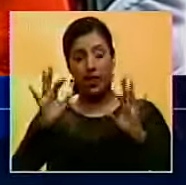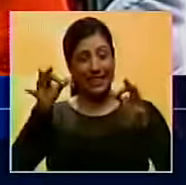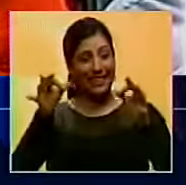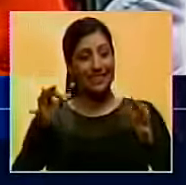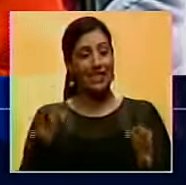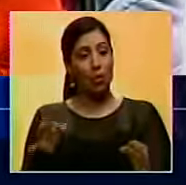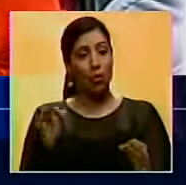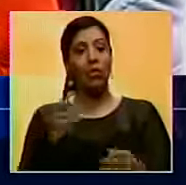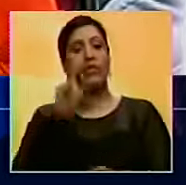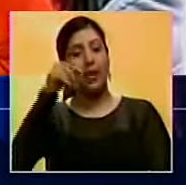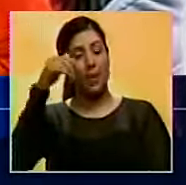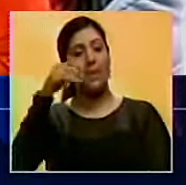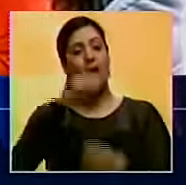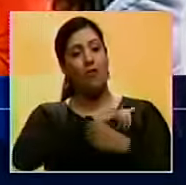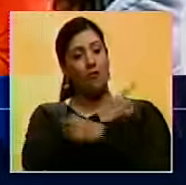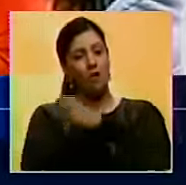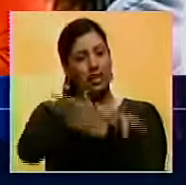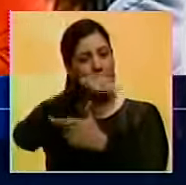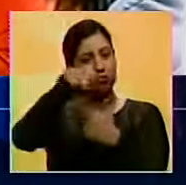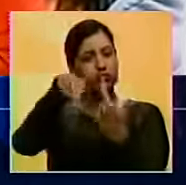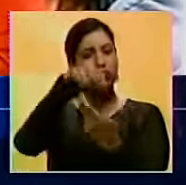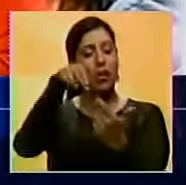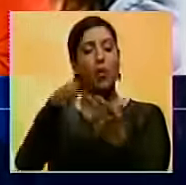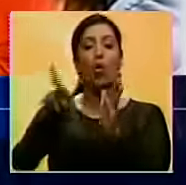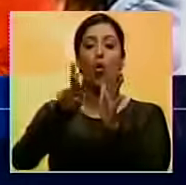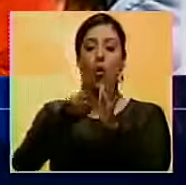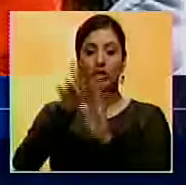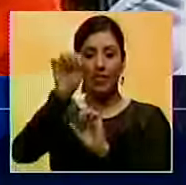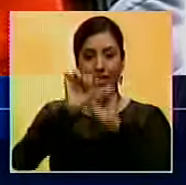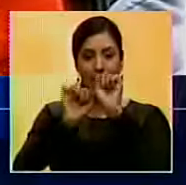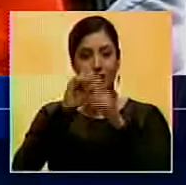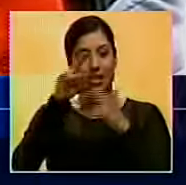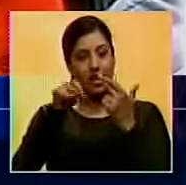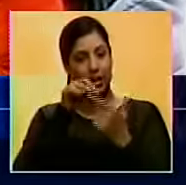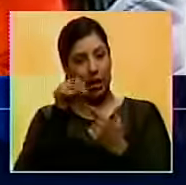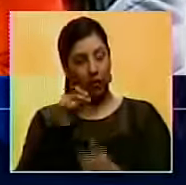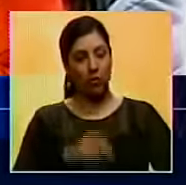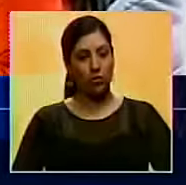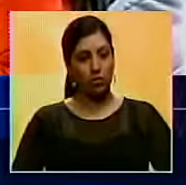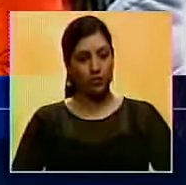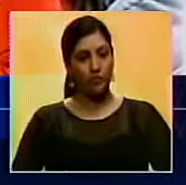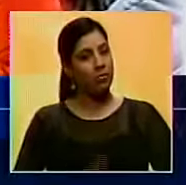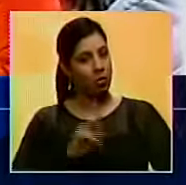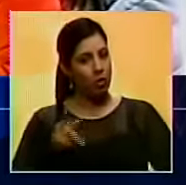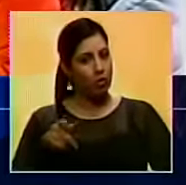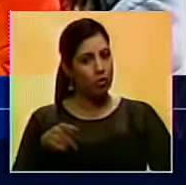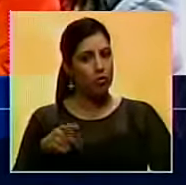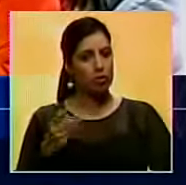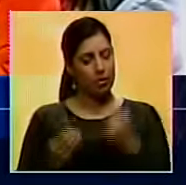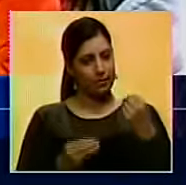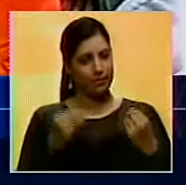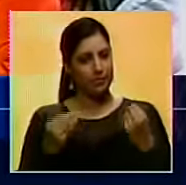seguridad estarán las fuerzas revolucionarias nuevamente defendiendo la revolución. Hemos hecho